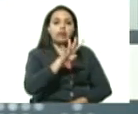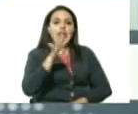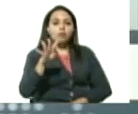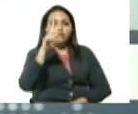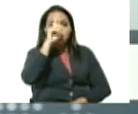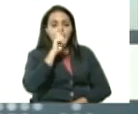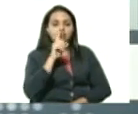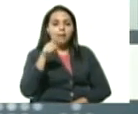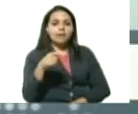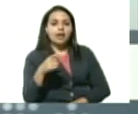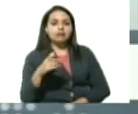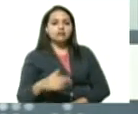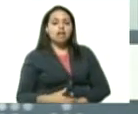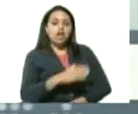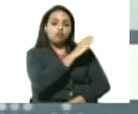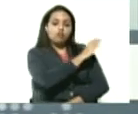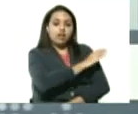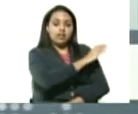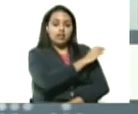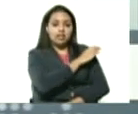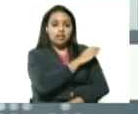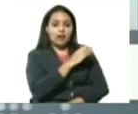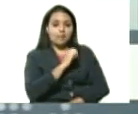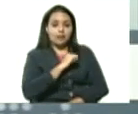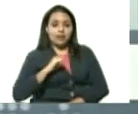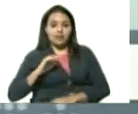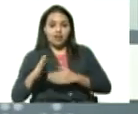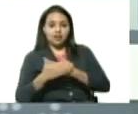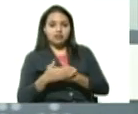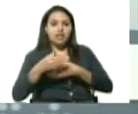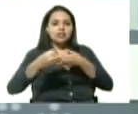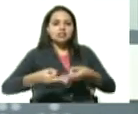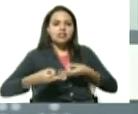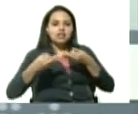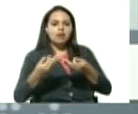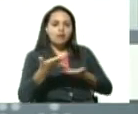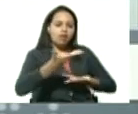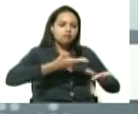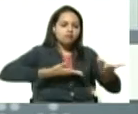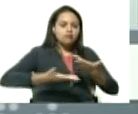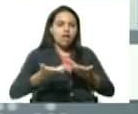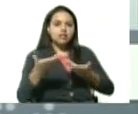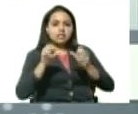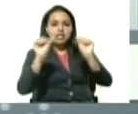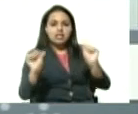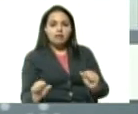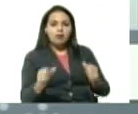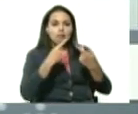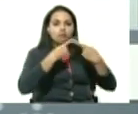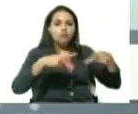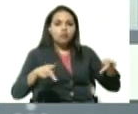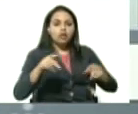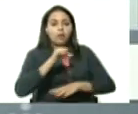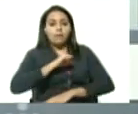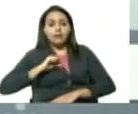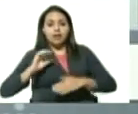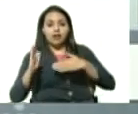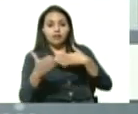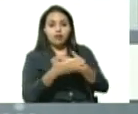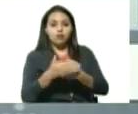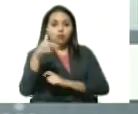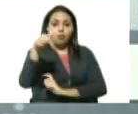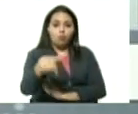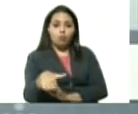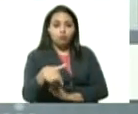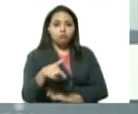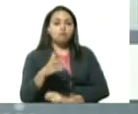consulta en una clínica privada siempre interactuando el sistema público de salud con el sistema privado hoy por